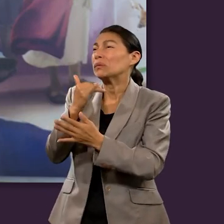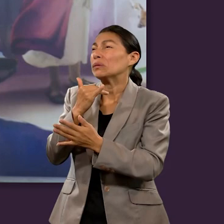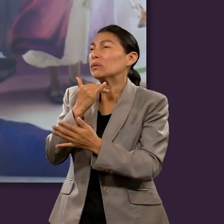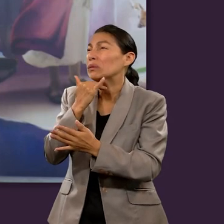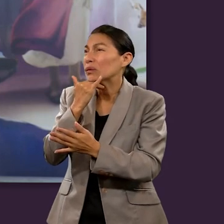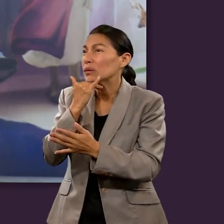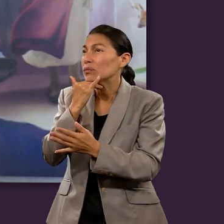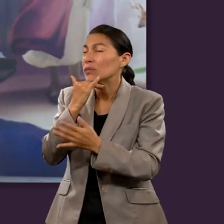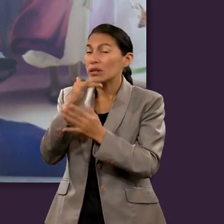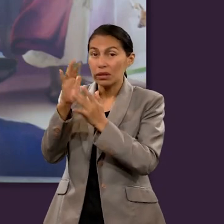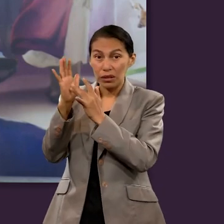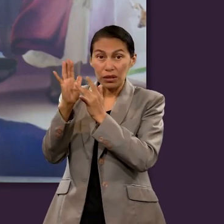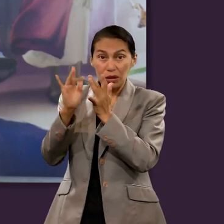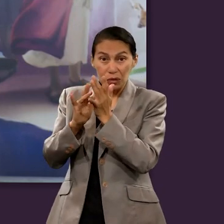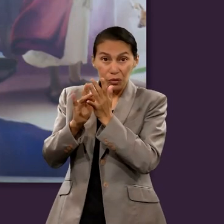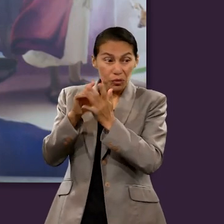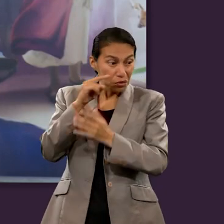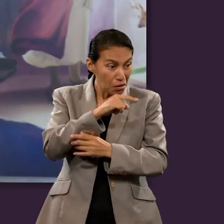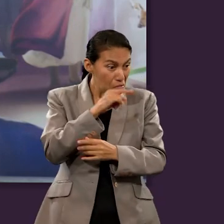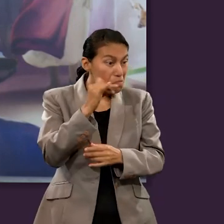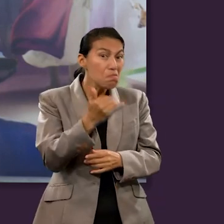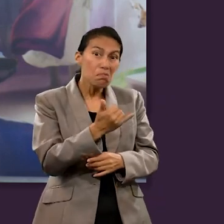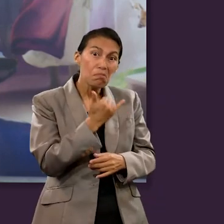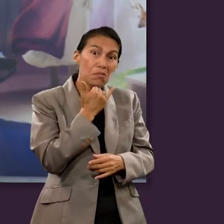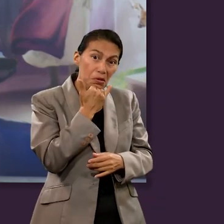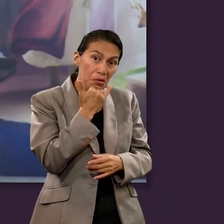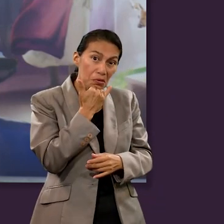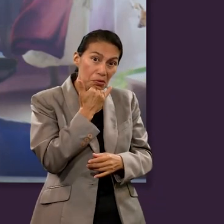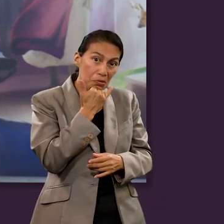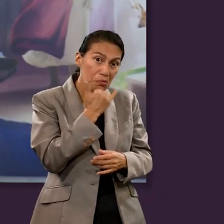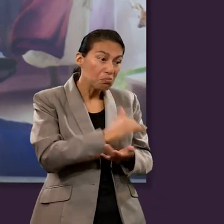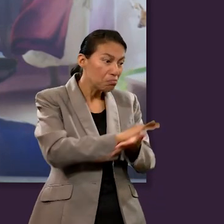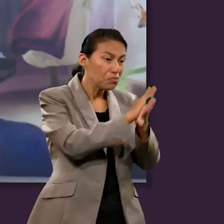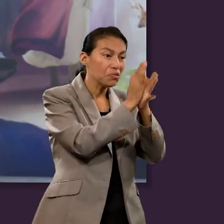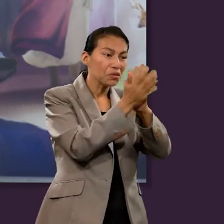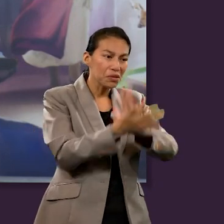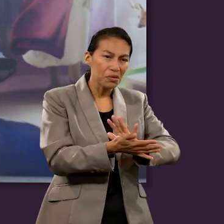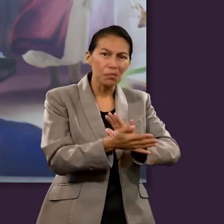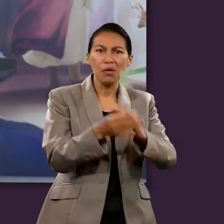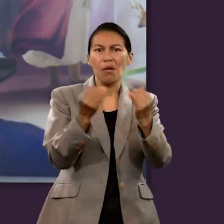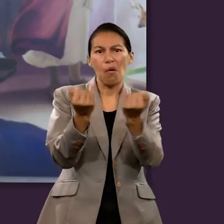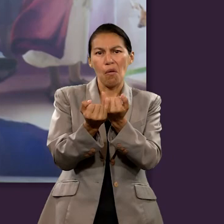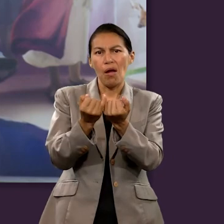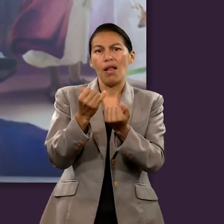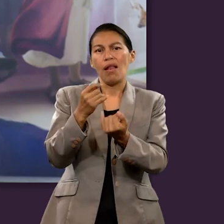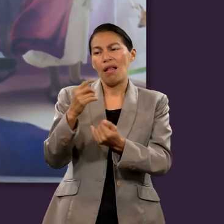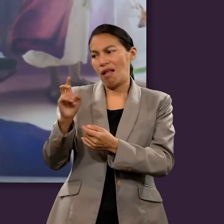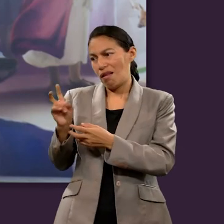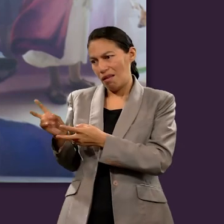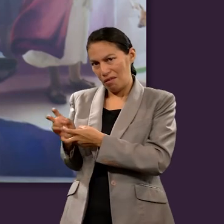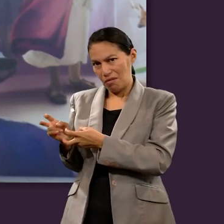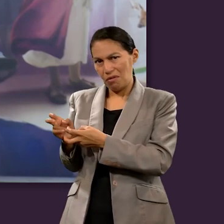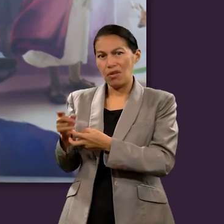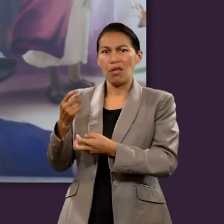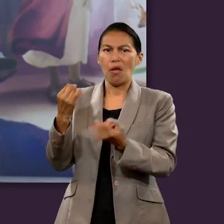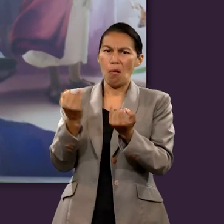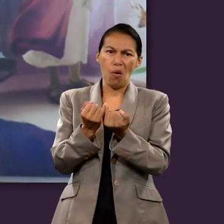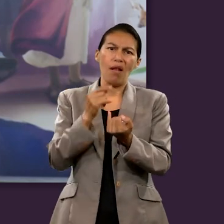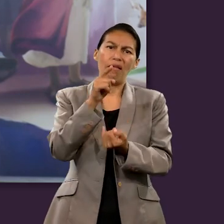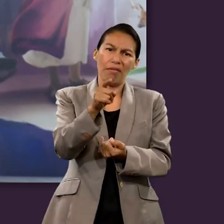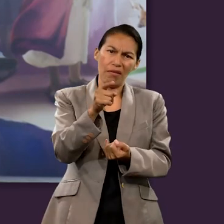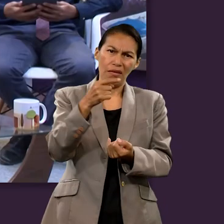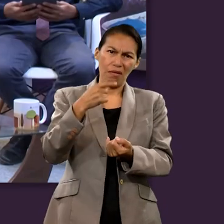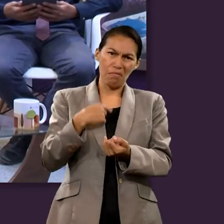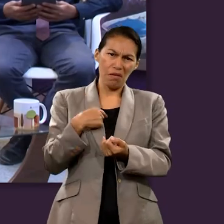cierta situación le pidió perdón a Dios y Dios lo restauró de la misma manera, Dios lo restauró al